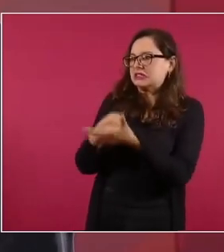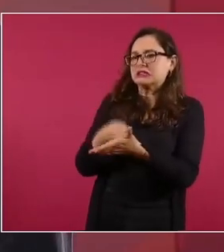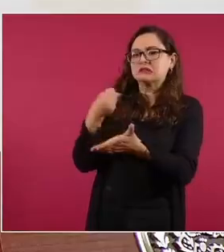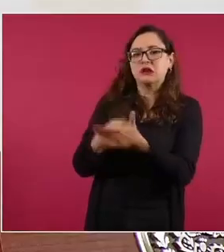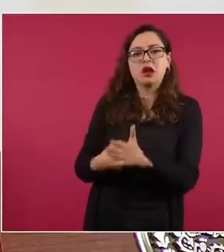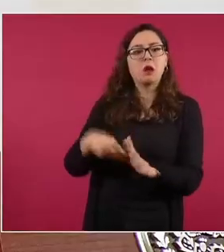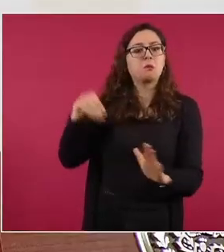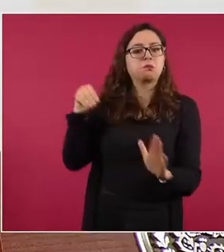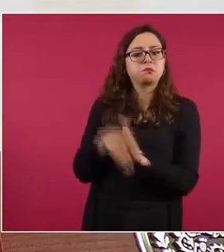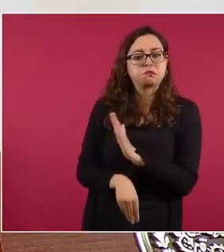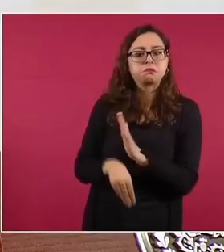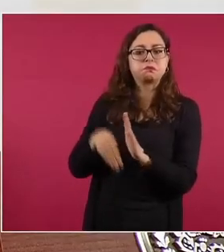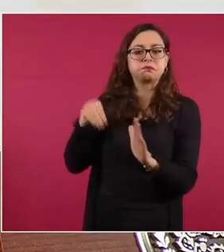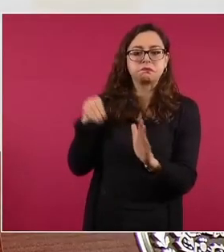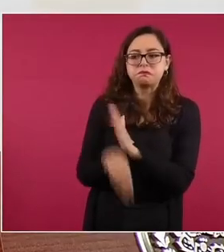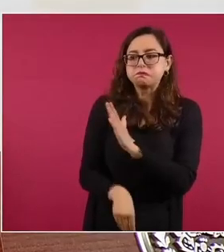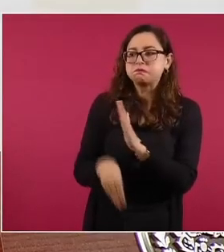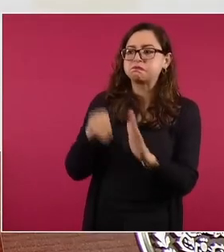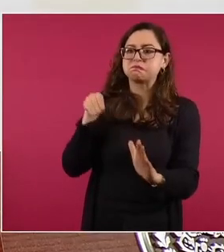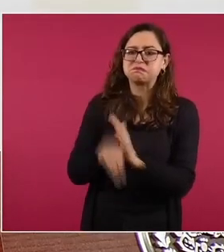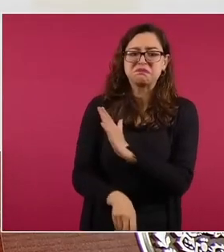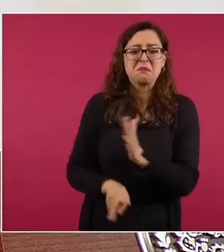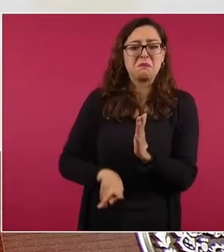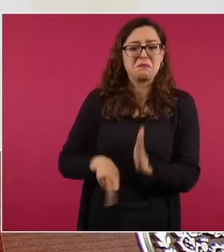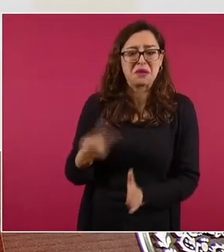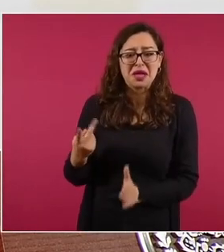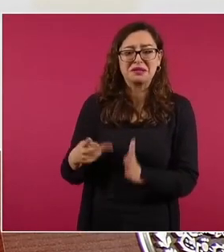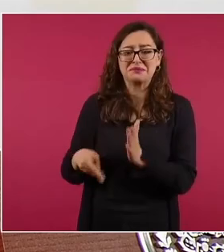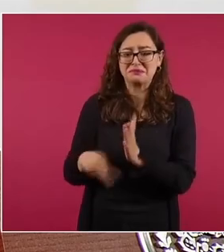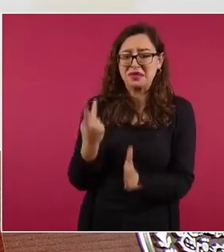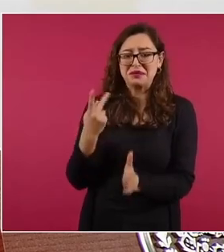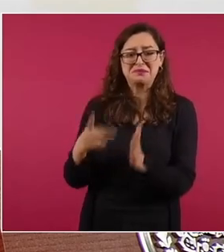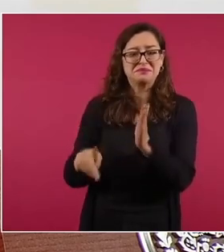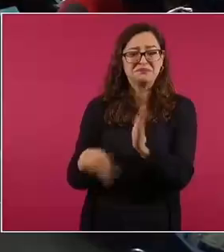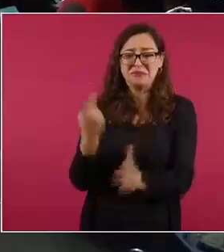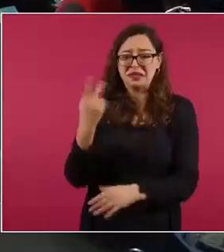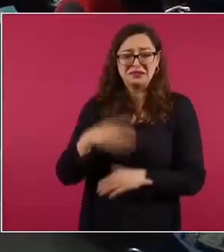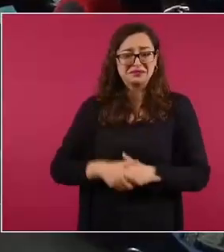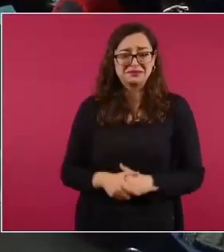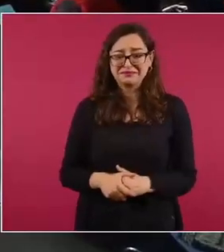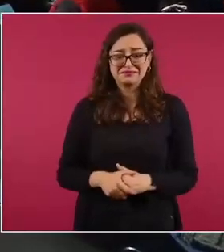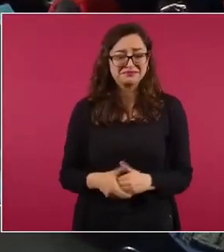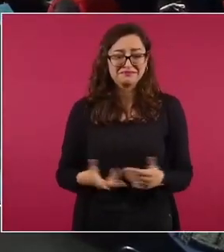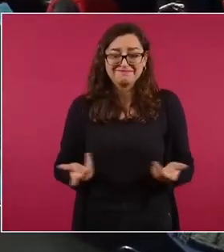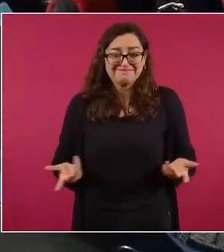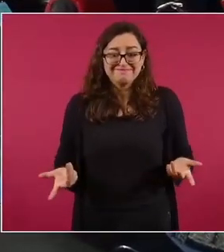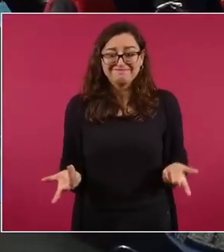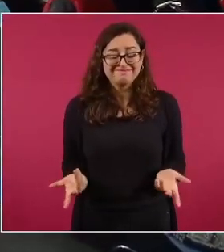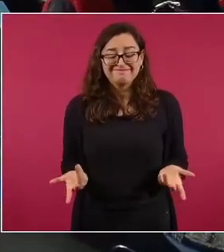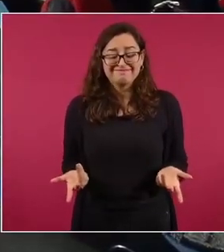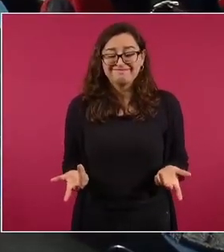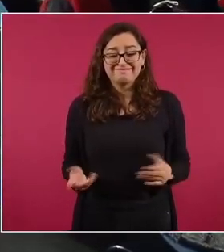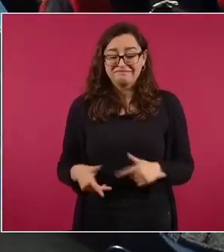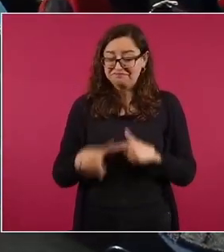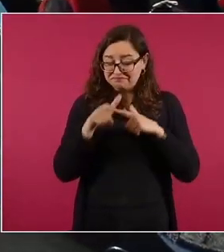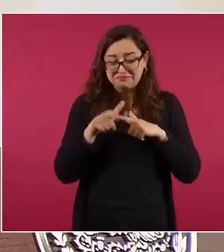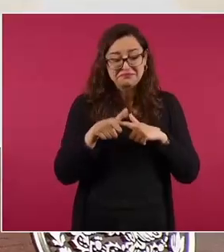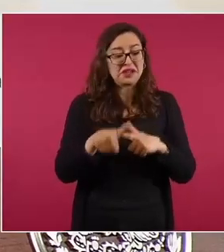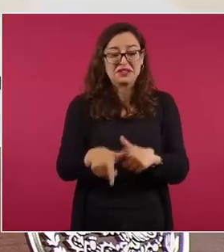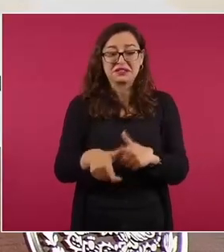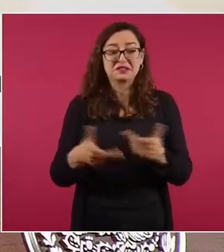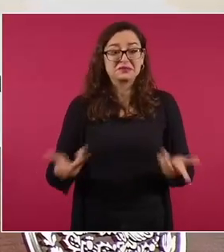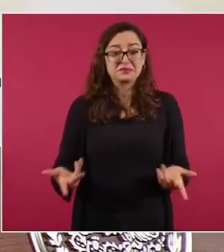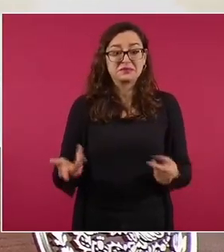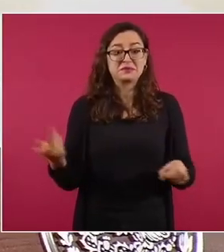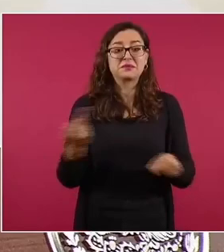fracasando, porque el triunfo, como decía Juárez, de la